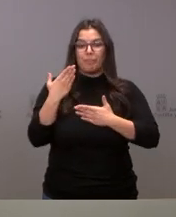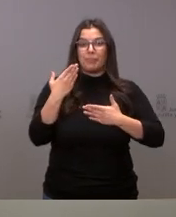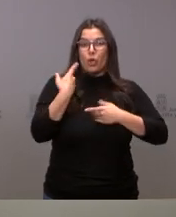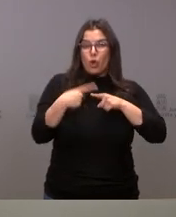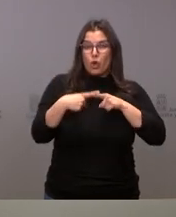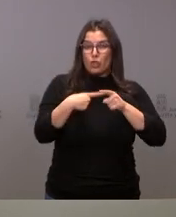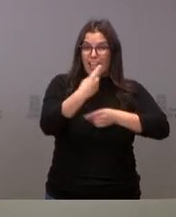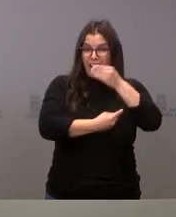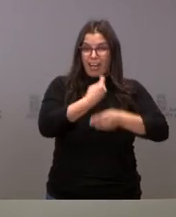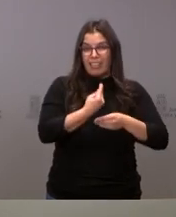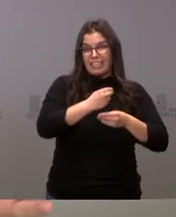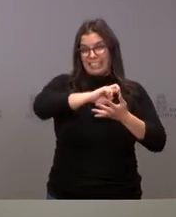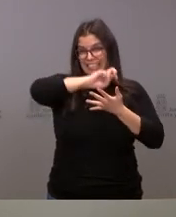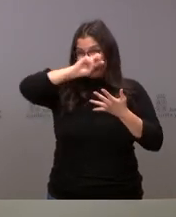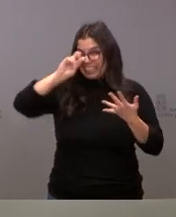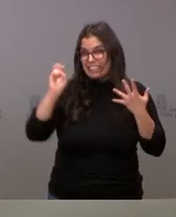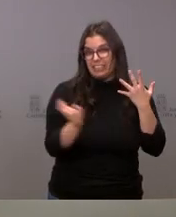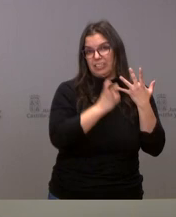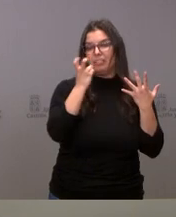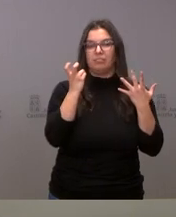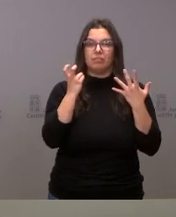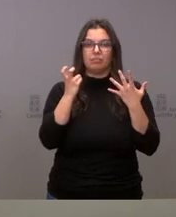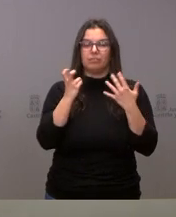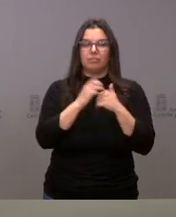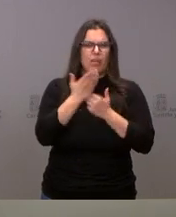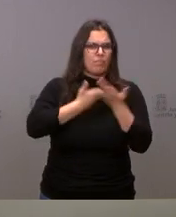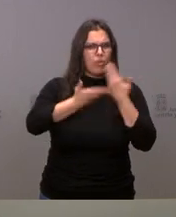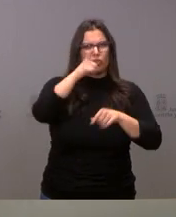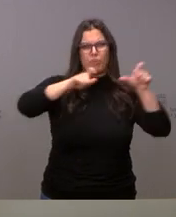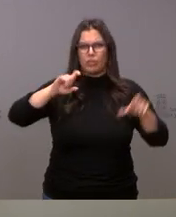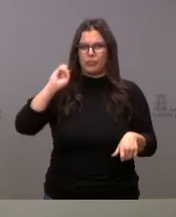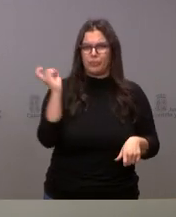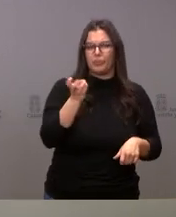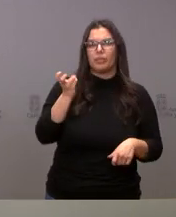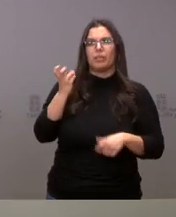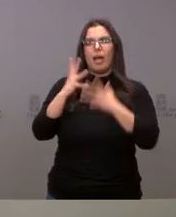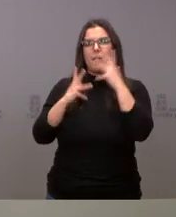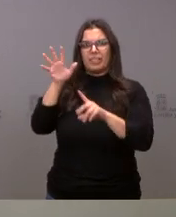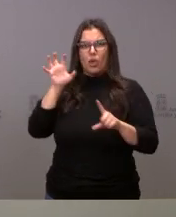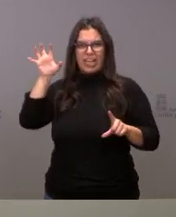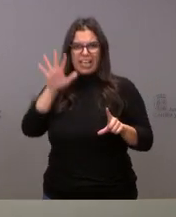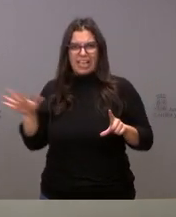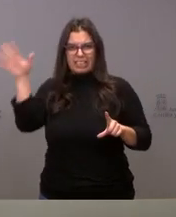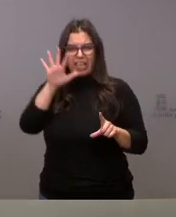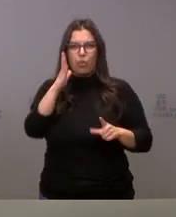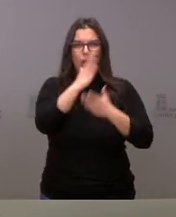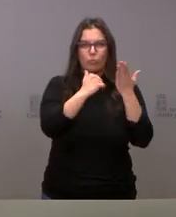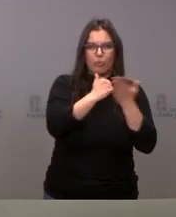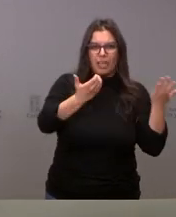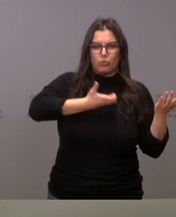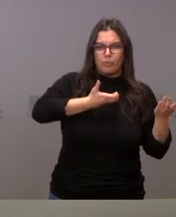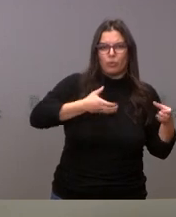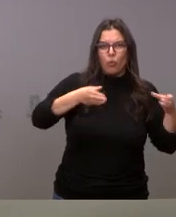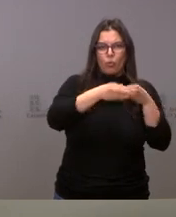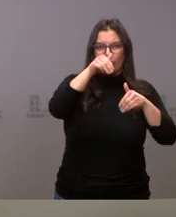que se están llevando a cabo por todos los agentes implicados en el proceso. La Administración del Estado, la autonómica, ayuntamientos, las juntas electorales, los